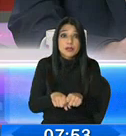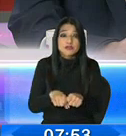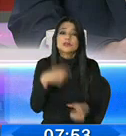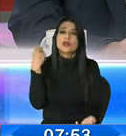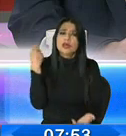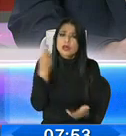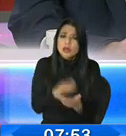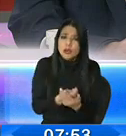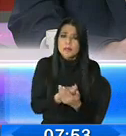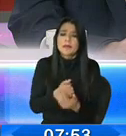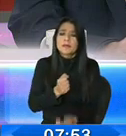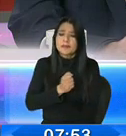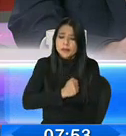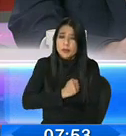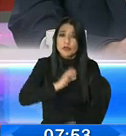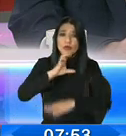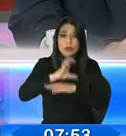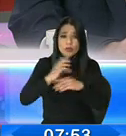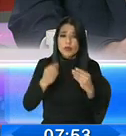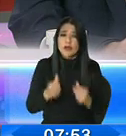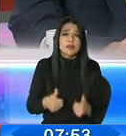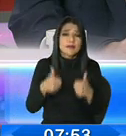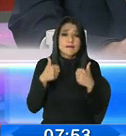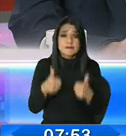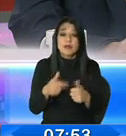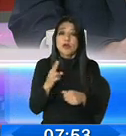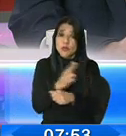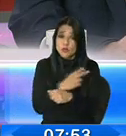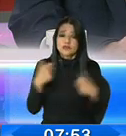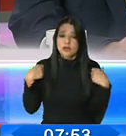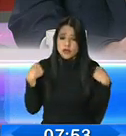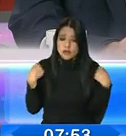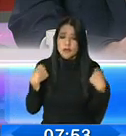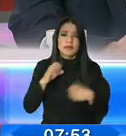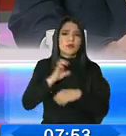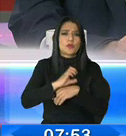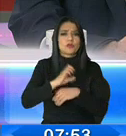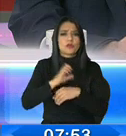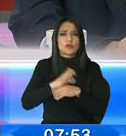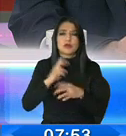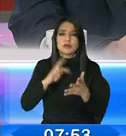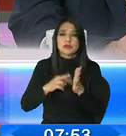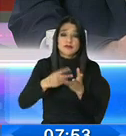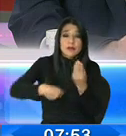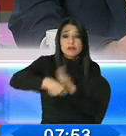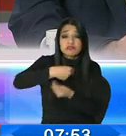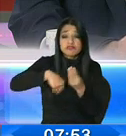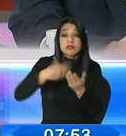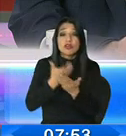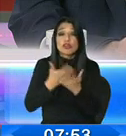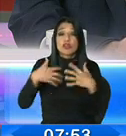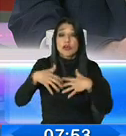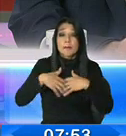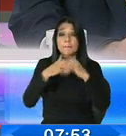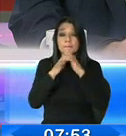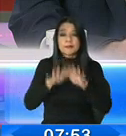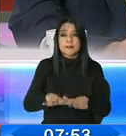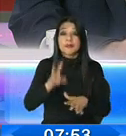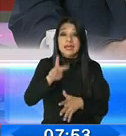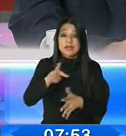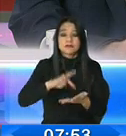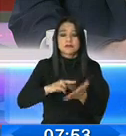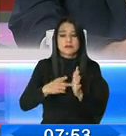zapatos ecuatorianos de muy buena calidad, use ropa ecuatoriana, genere ese dinamismo, apoyemos, esa es la solidaridad